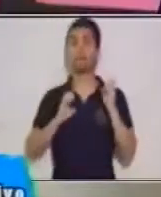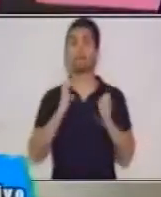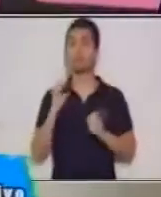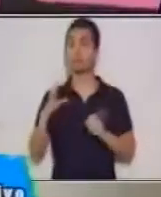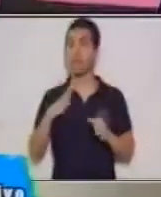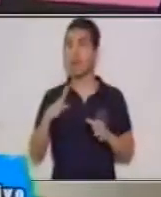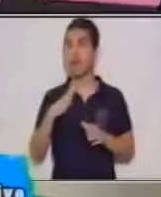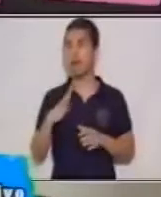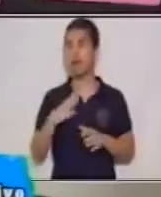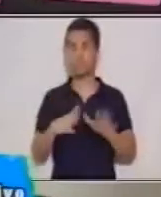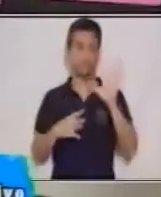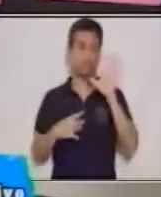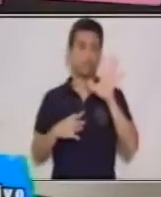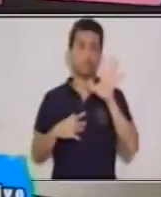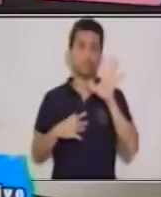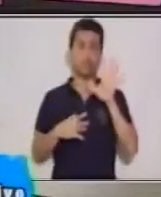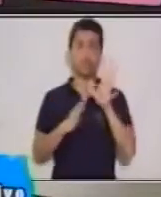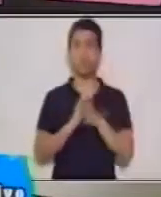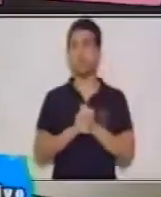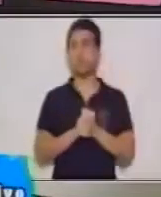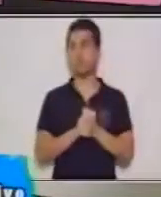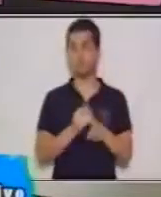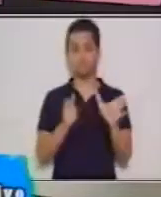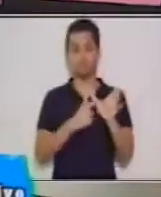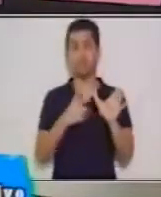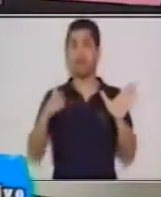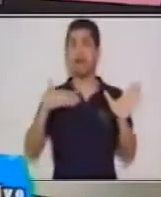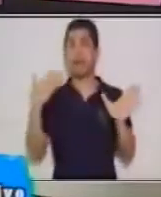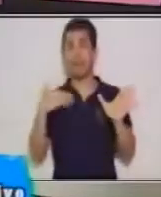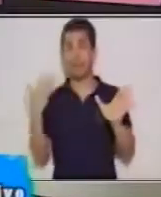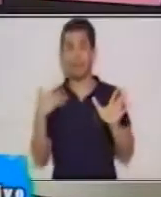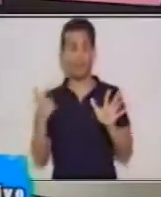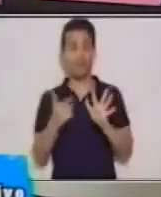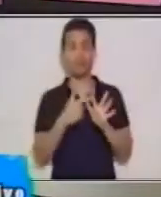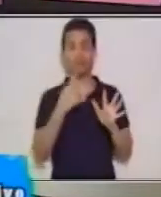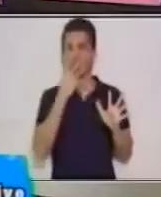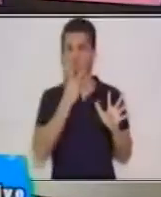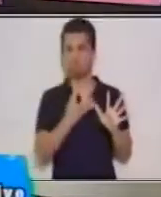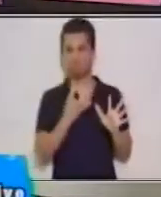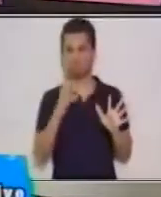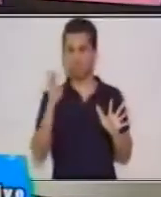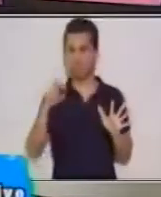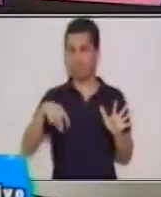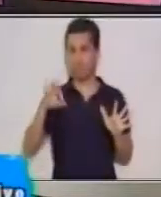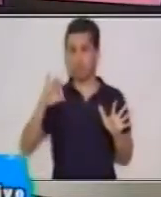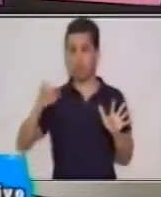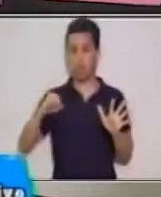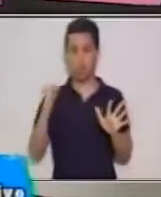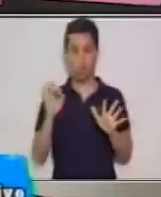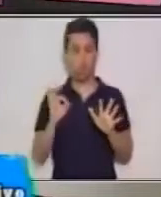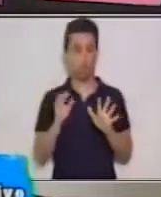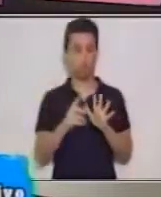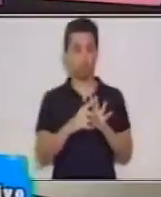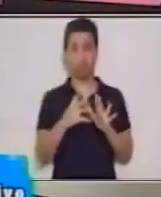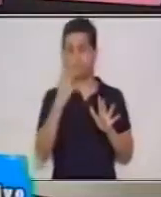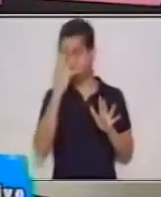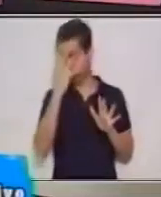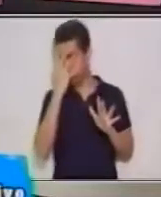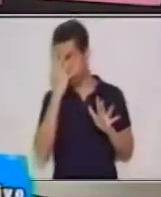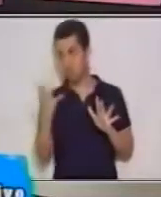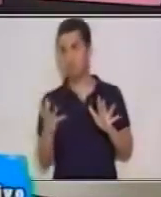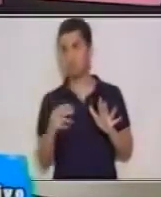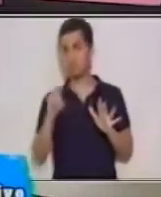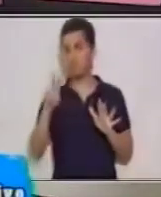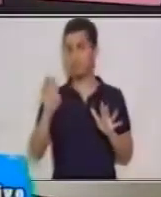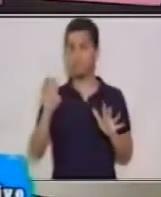¿Cuáles son esas emociones? Alegría, enojo, vergüenza, enfado y asco.